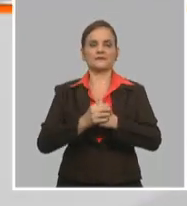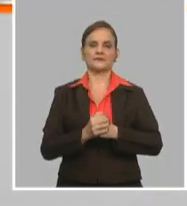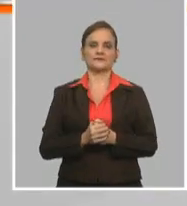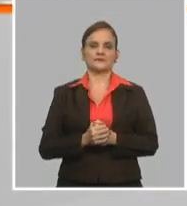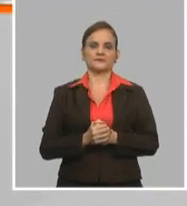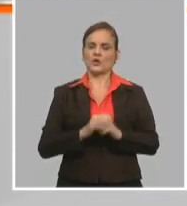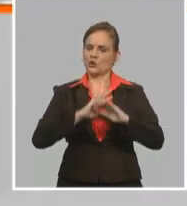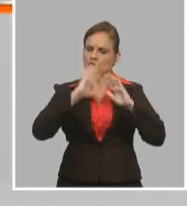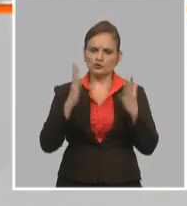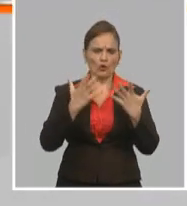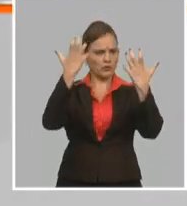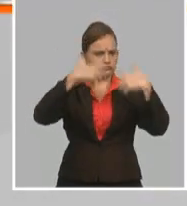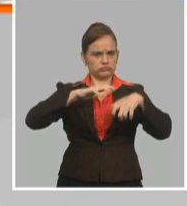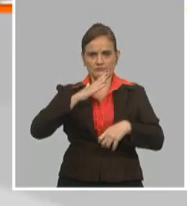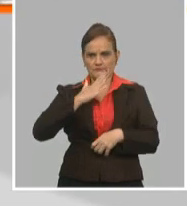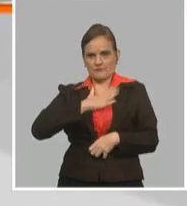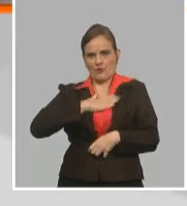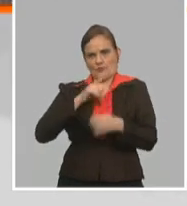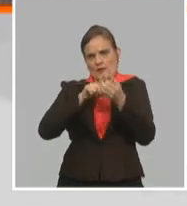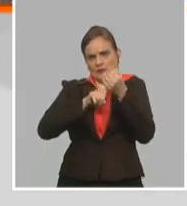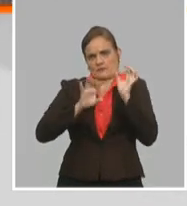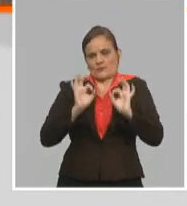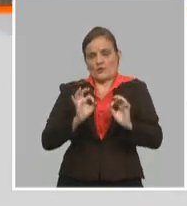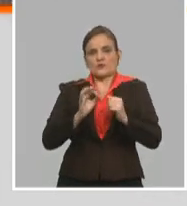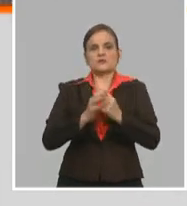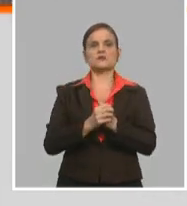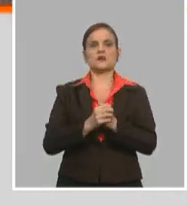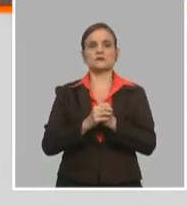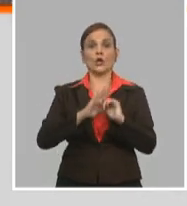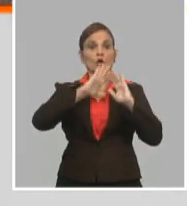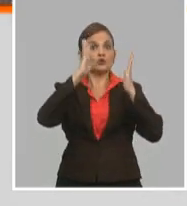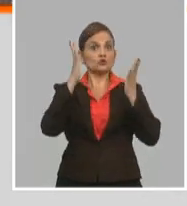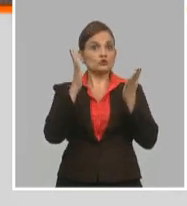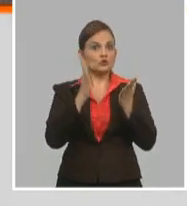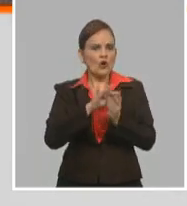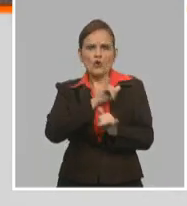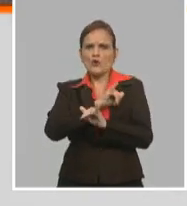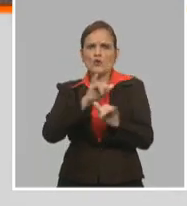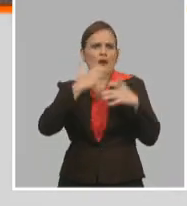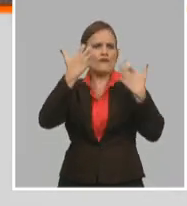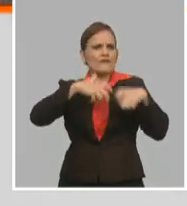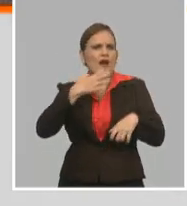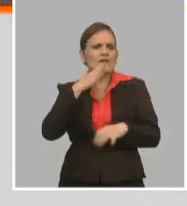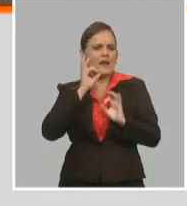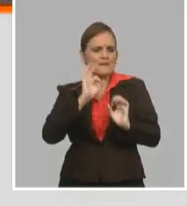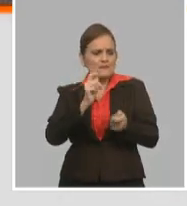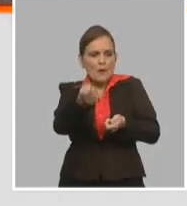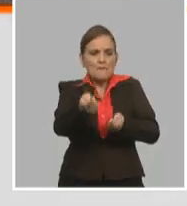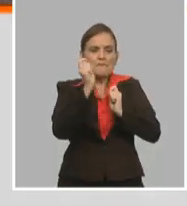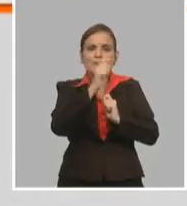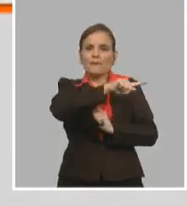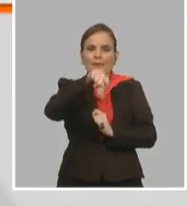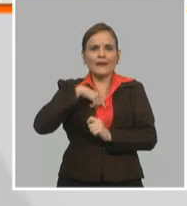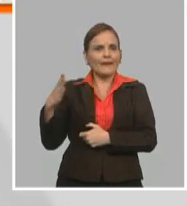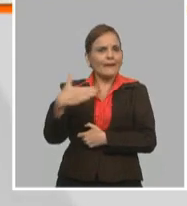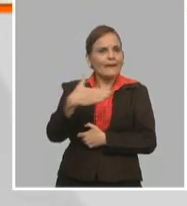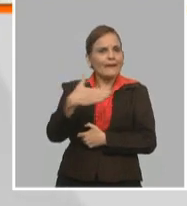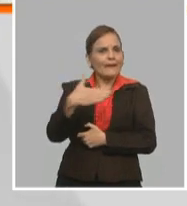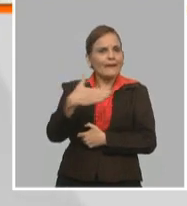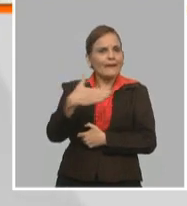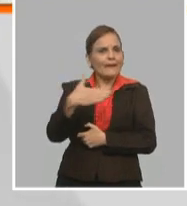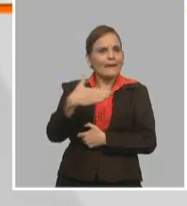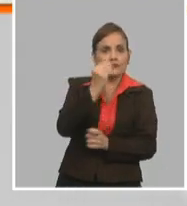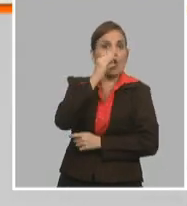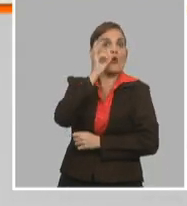todas las industrias del minal, todo lo que estamos haciendo con la industria pesquera, dinamizando la pesca deportiva, nos está dando una